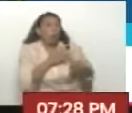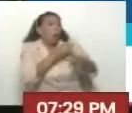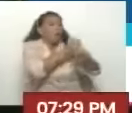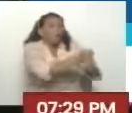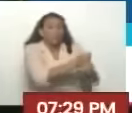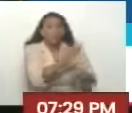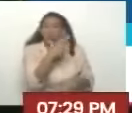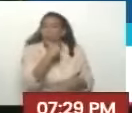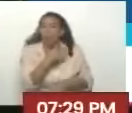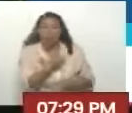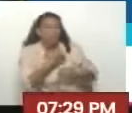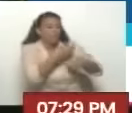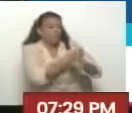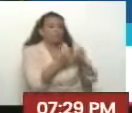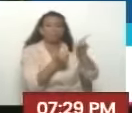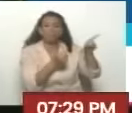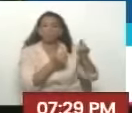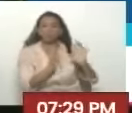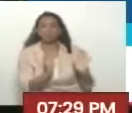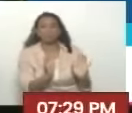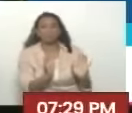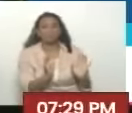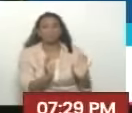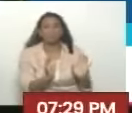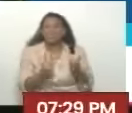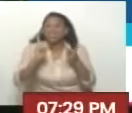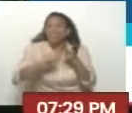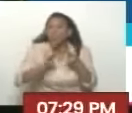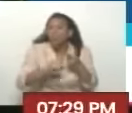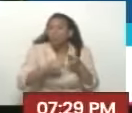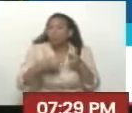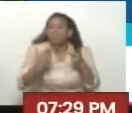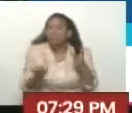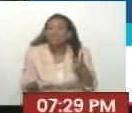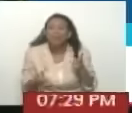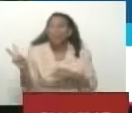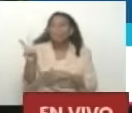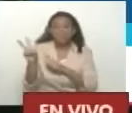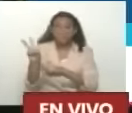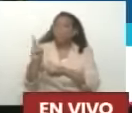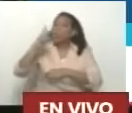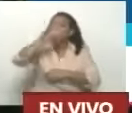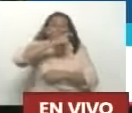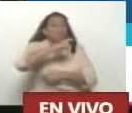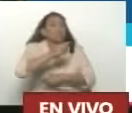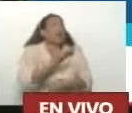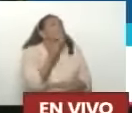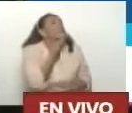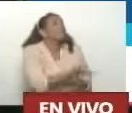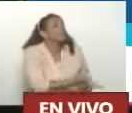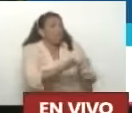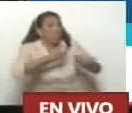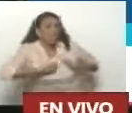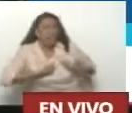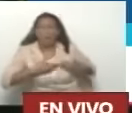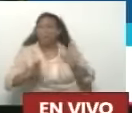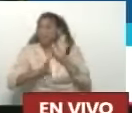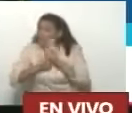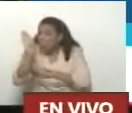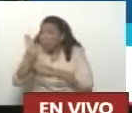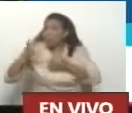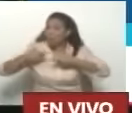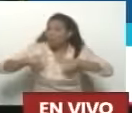Como dijo Ernesto Che Guevara Y segunda conclusión Venezuela no necesita De licencias Para crecer Para